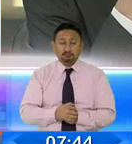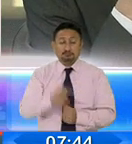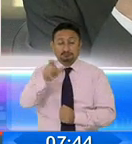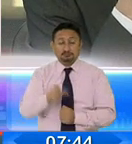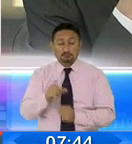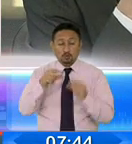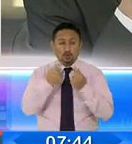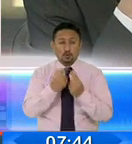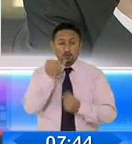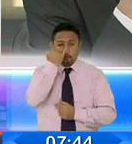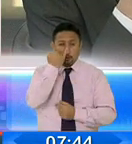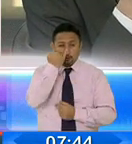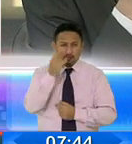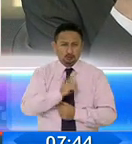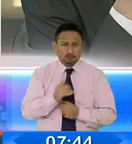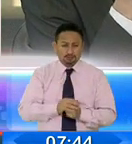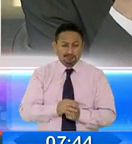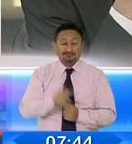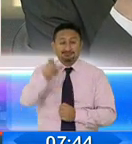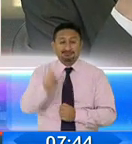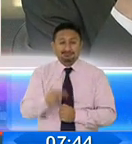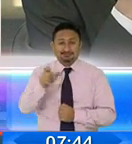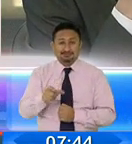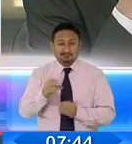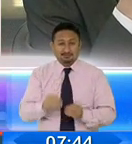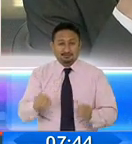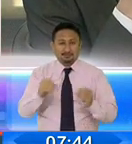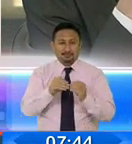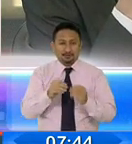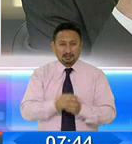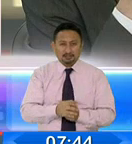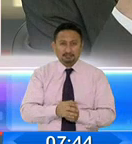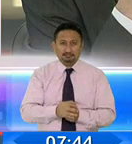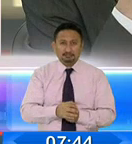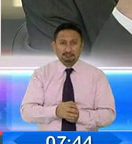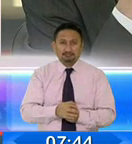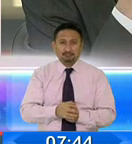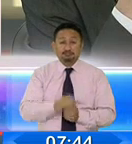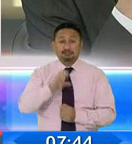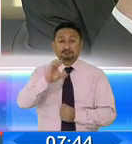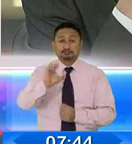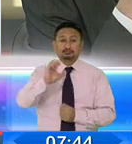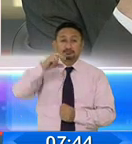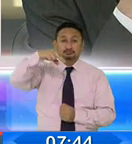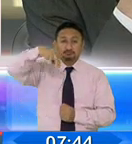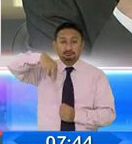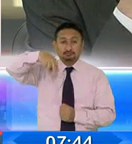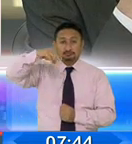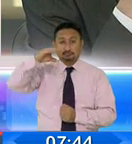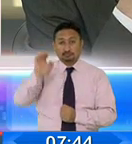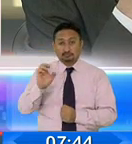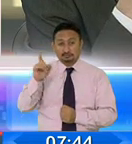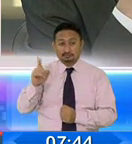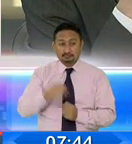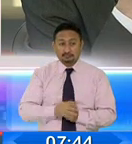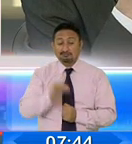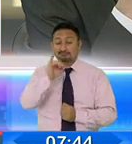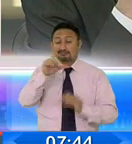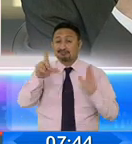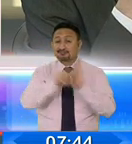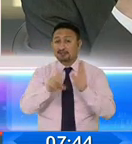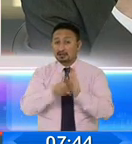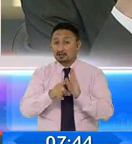Pachacuti. El pueblo se va cada vez más contagiando y el Consejo Nacional Electoral está ilegitimado. No tiene